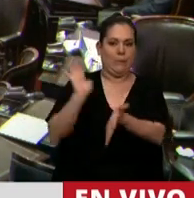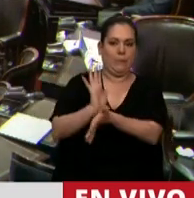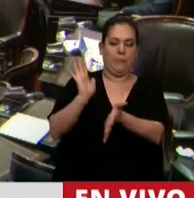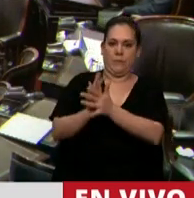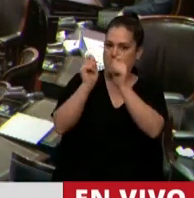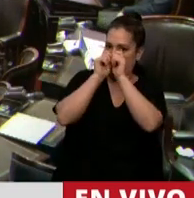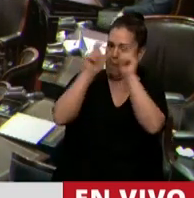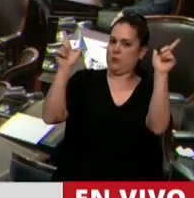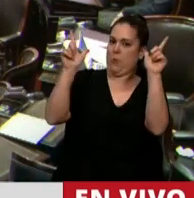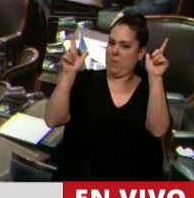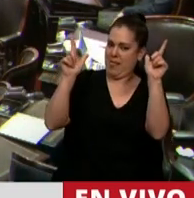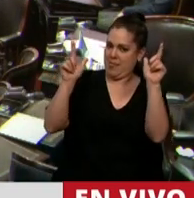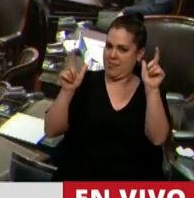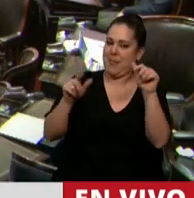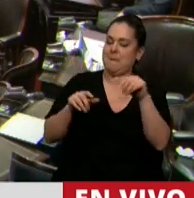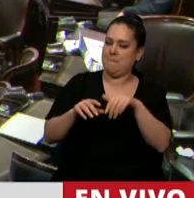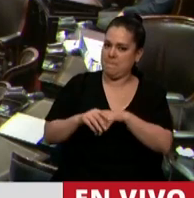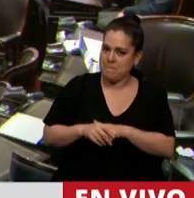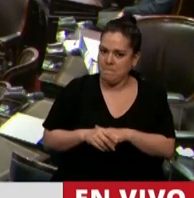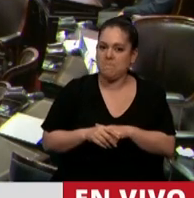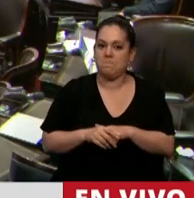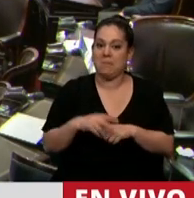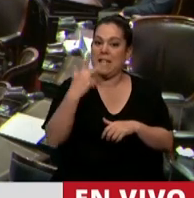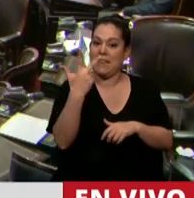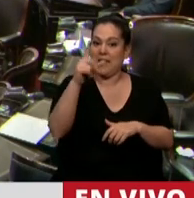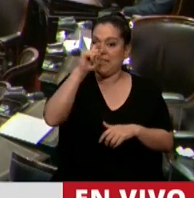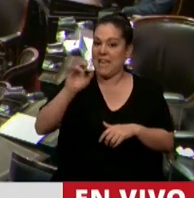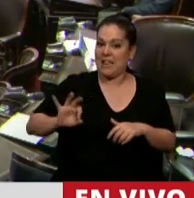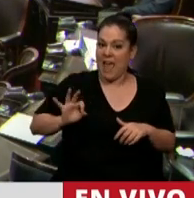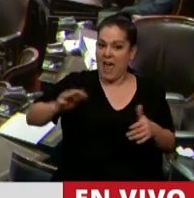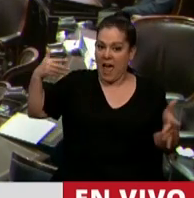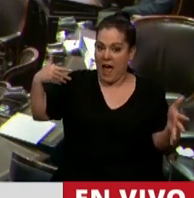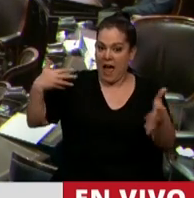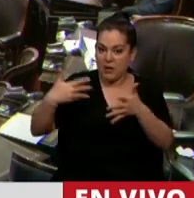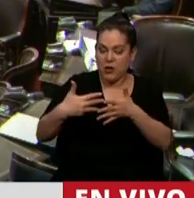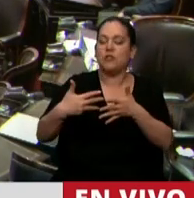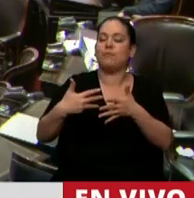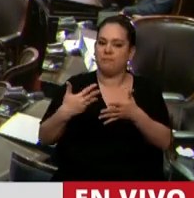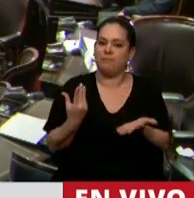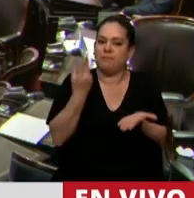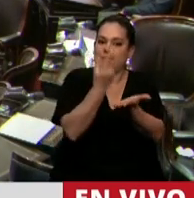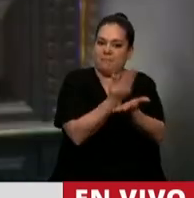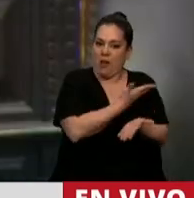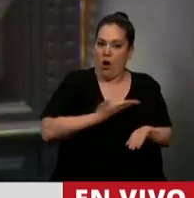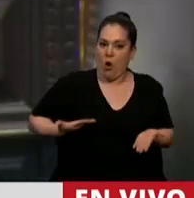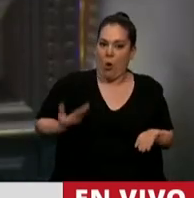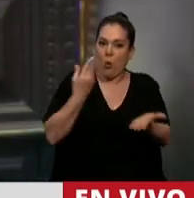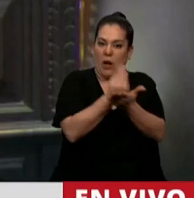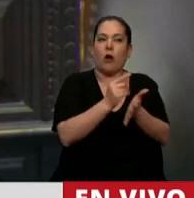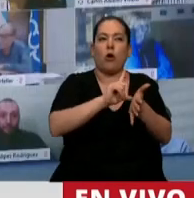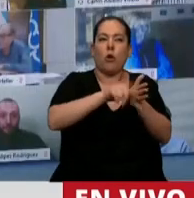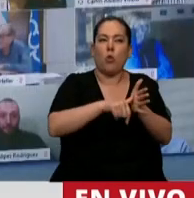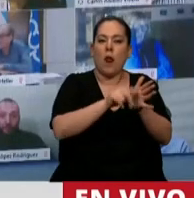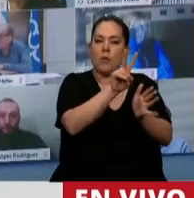porque creo que de los últimos 37 años la fuerza política que hoy está en el oficialismo gobernó 26.